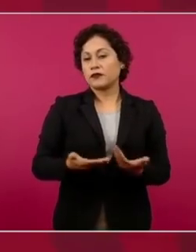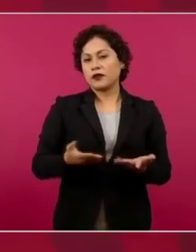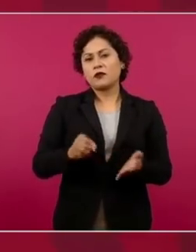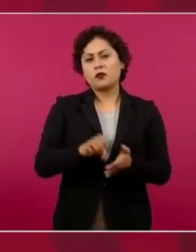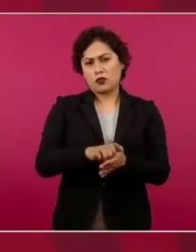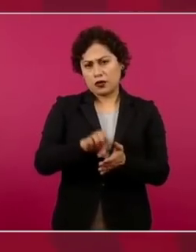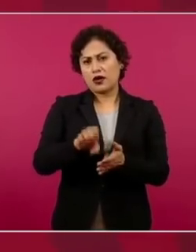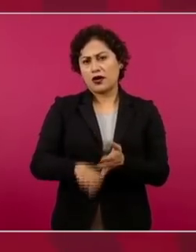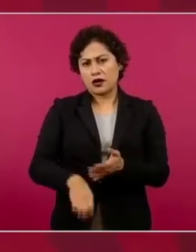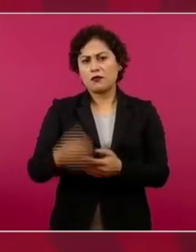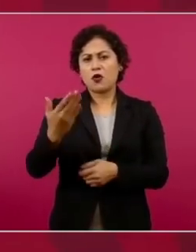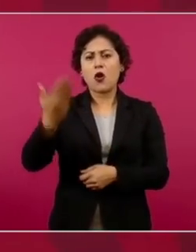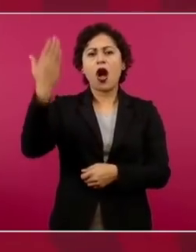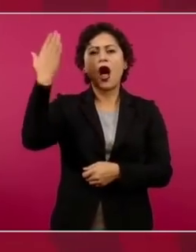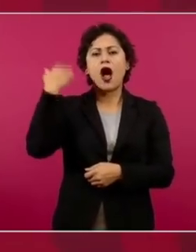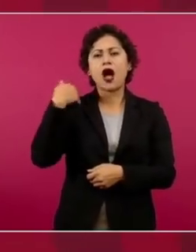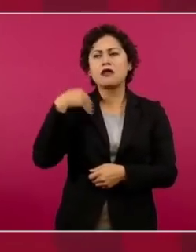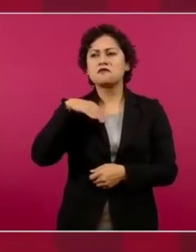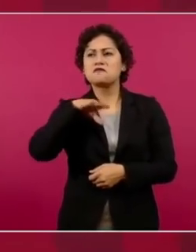se toleraba, se permitía